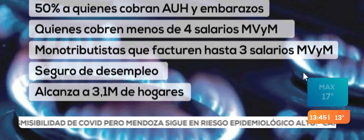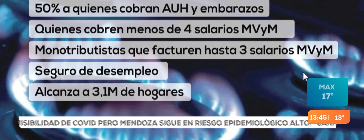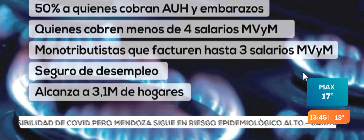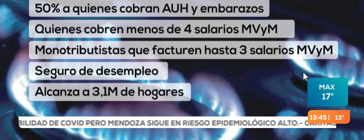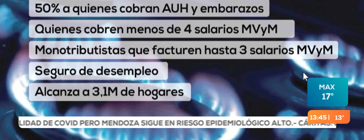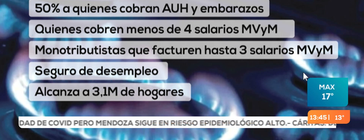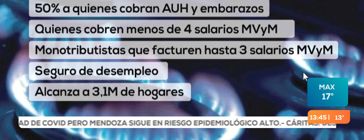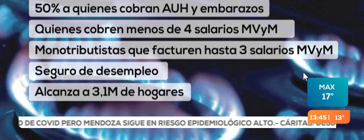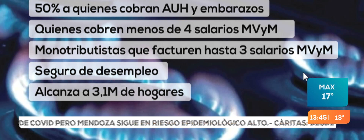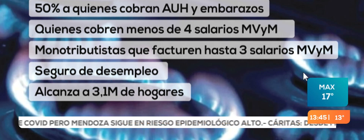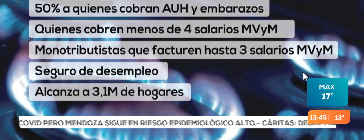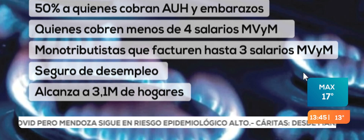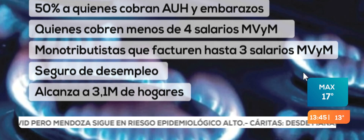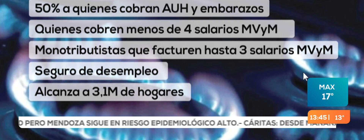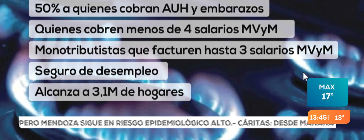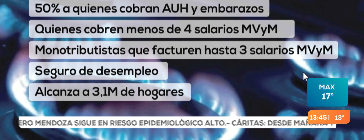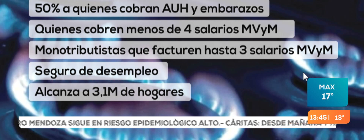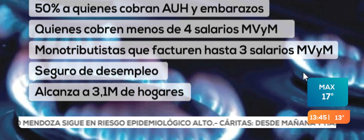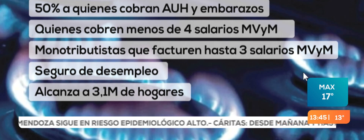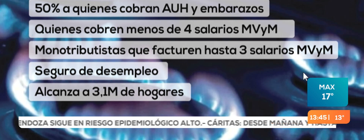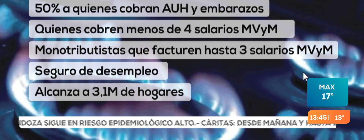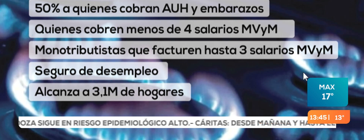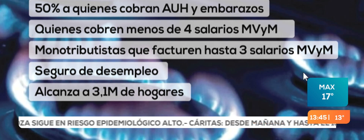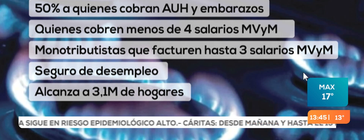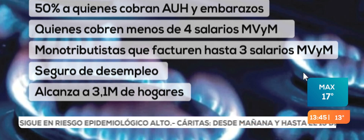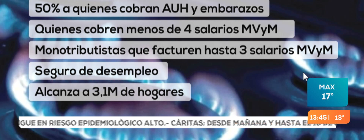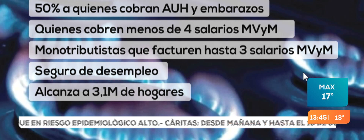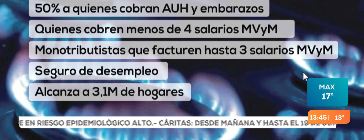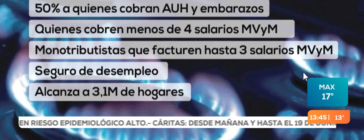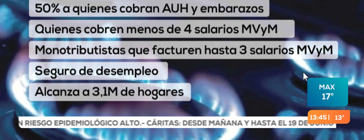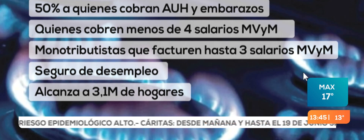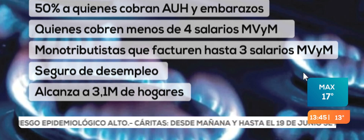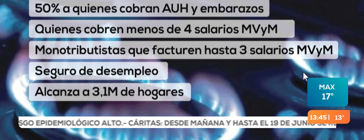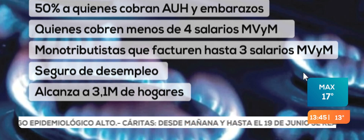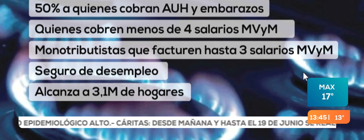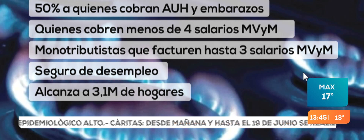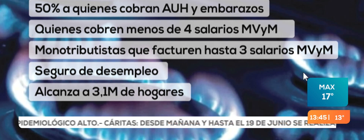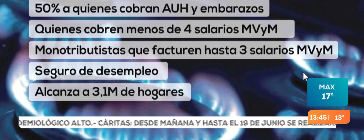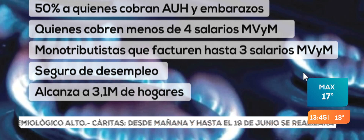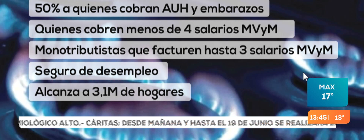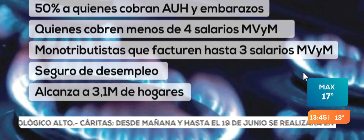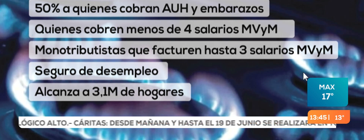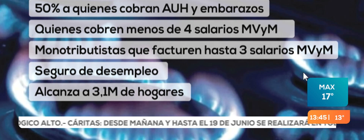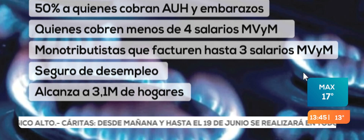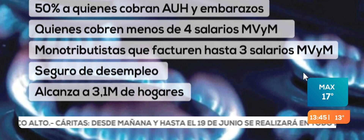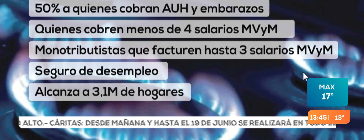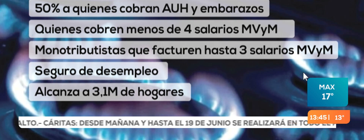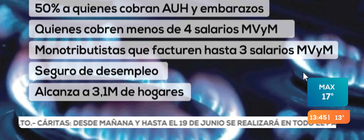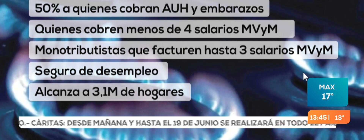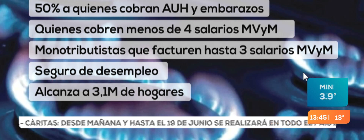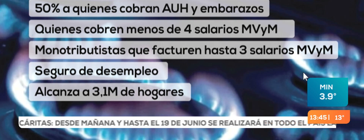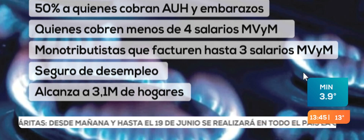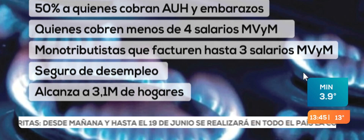recibir un 30% y los que van a recibir un 50%. En líneas generales, el descuento va a ser del 30% para la mayoría de los habitantes.